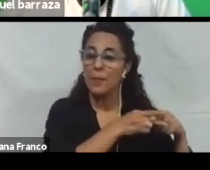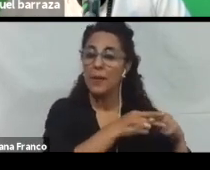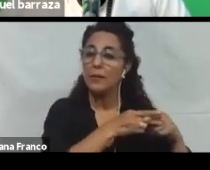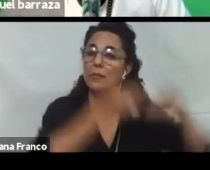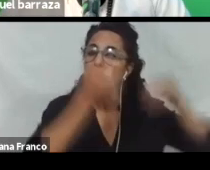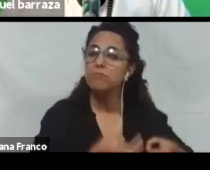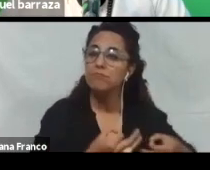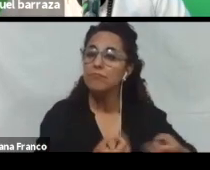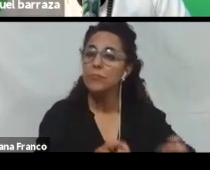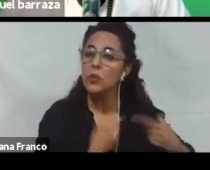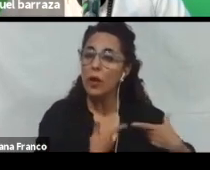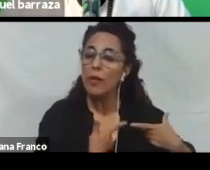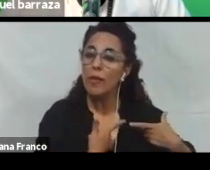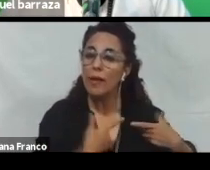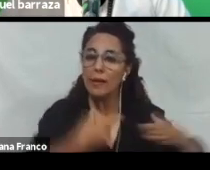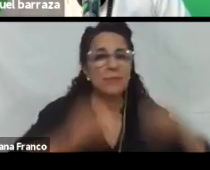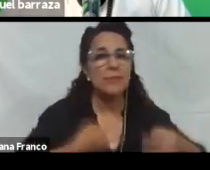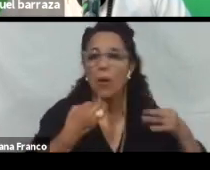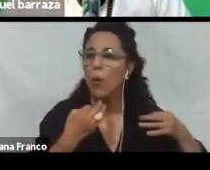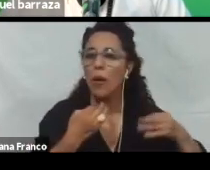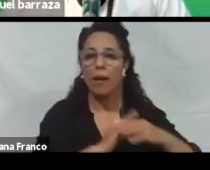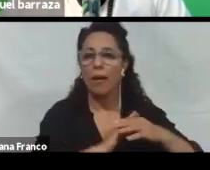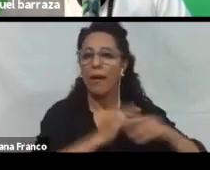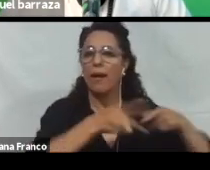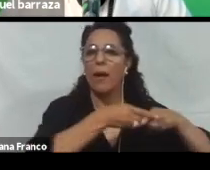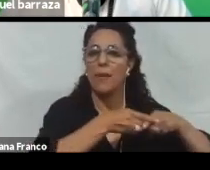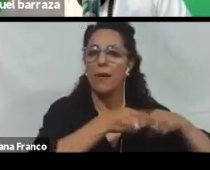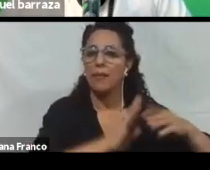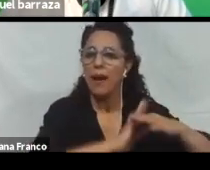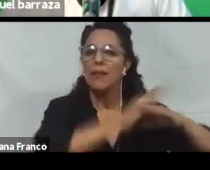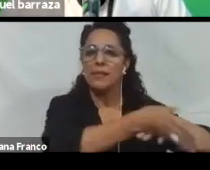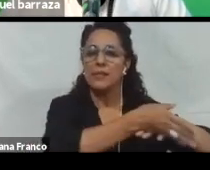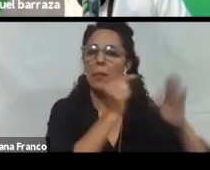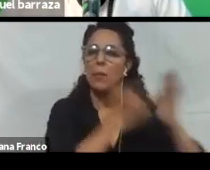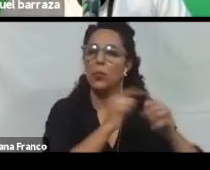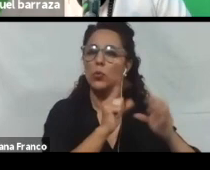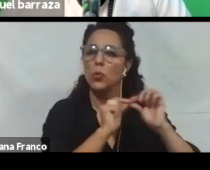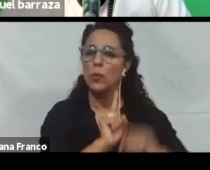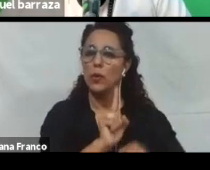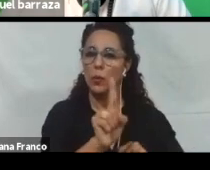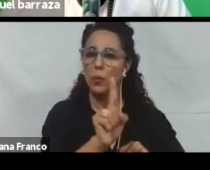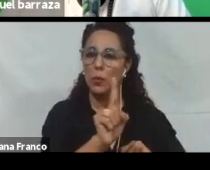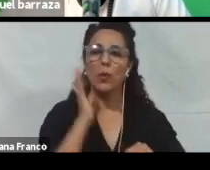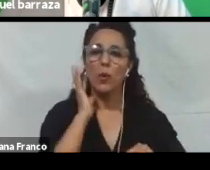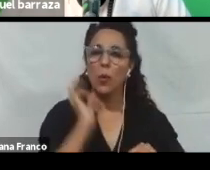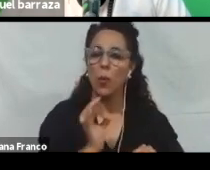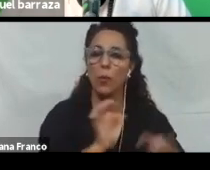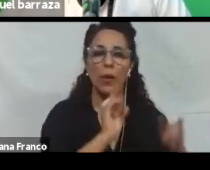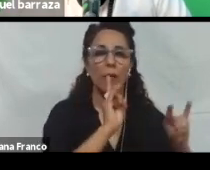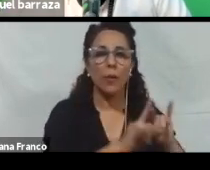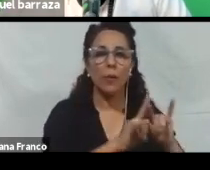herramienta es accesible. El punto 1 dice que cumple las normas WCAG